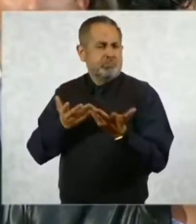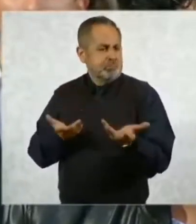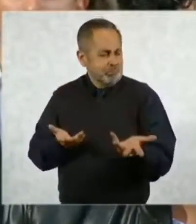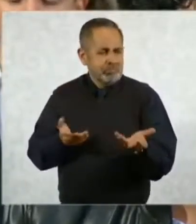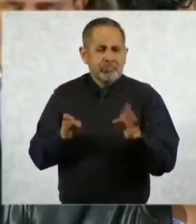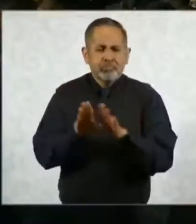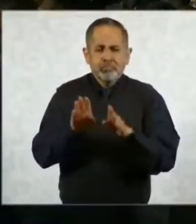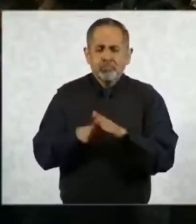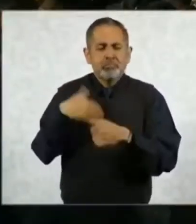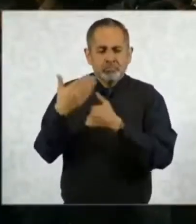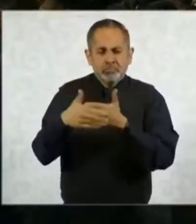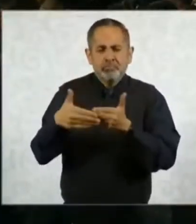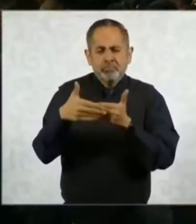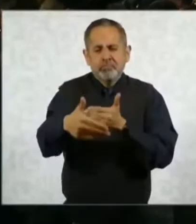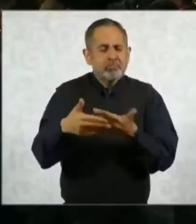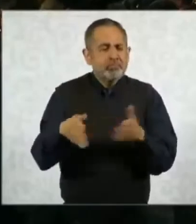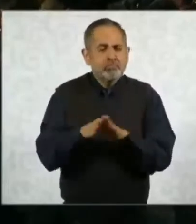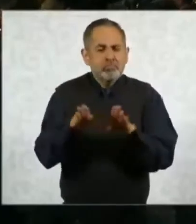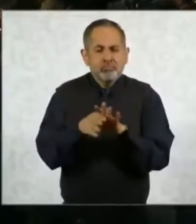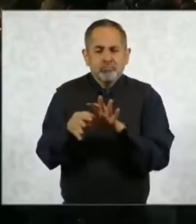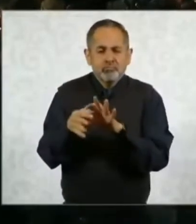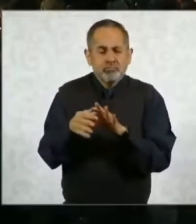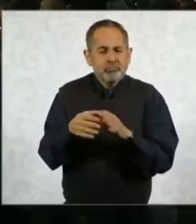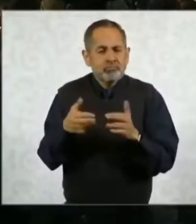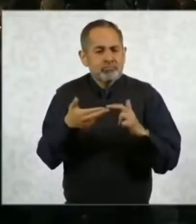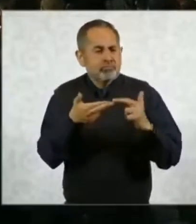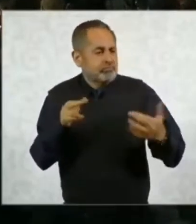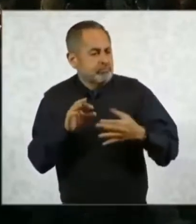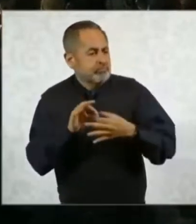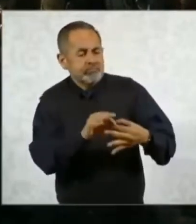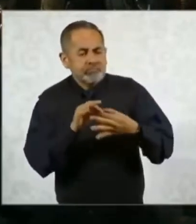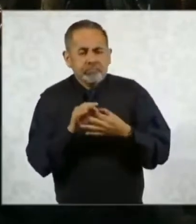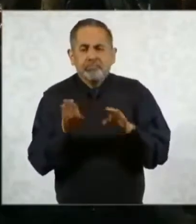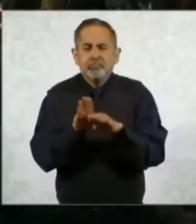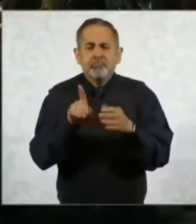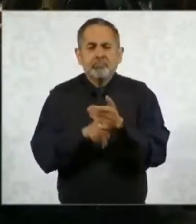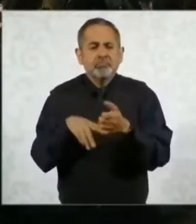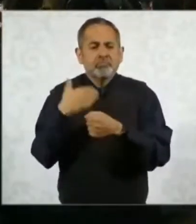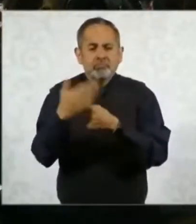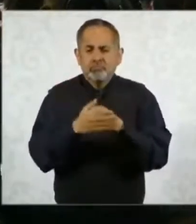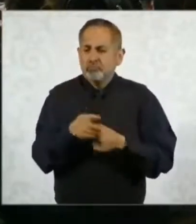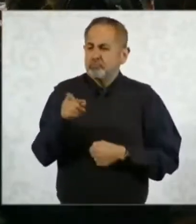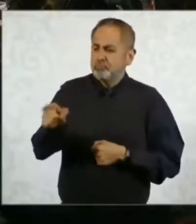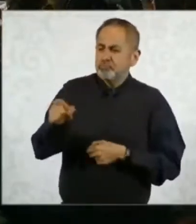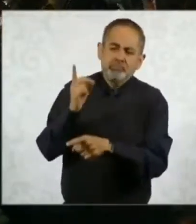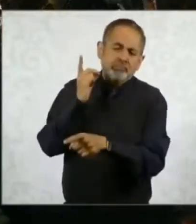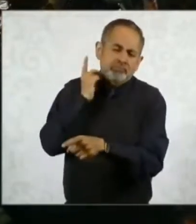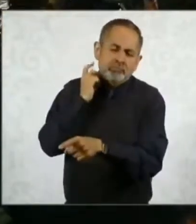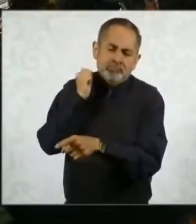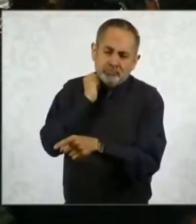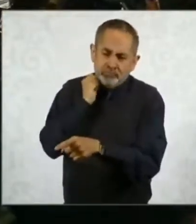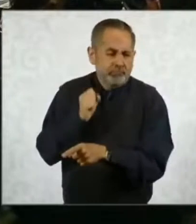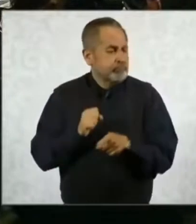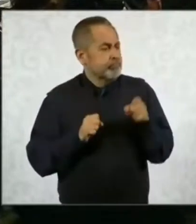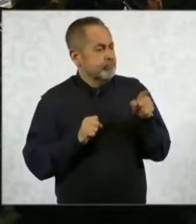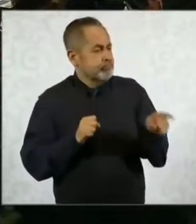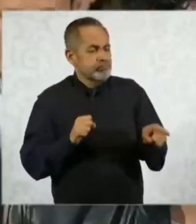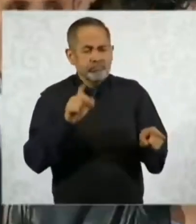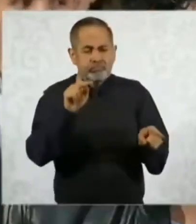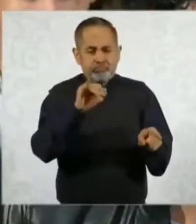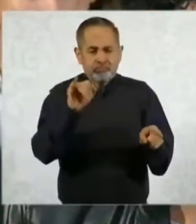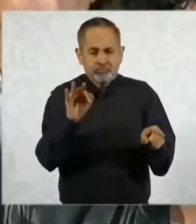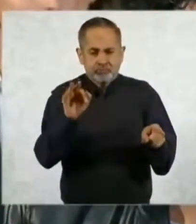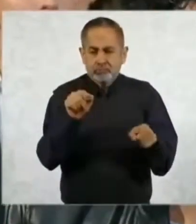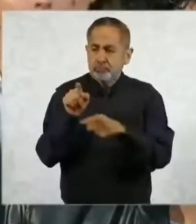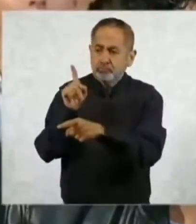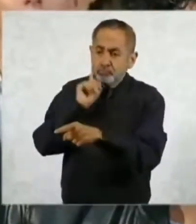se va a definir la relación que se tendrá con los dos poderes del Estado, al mando